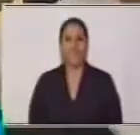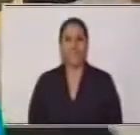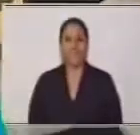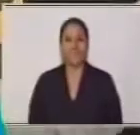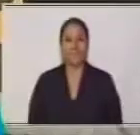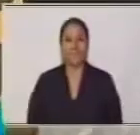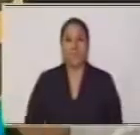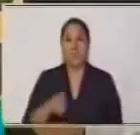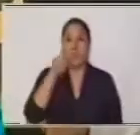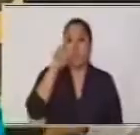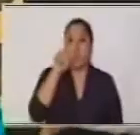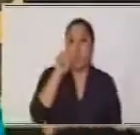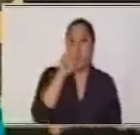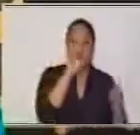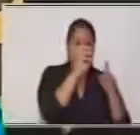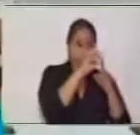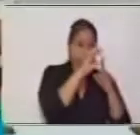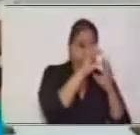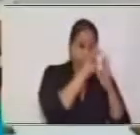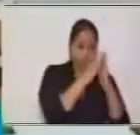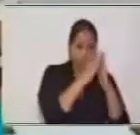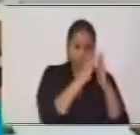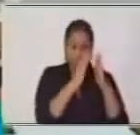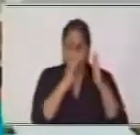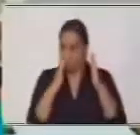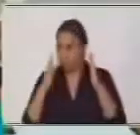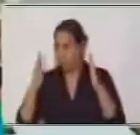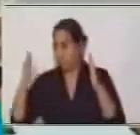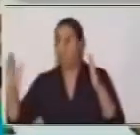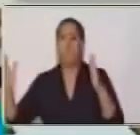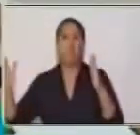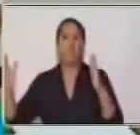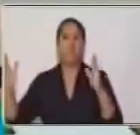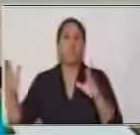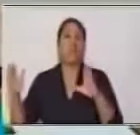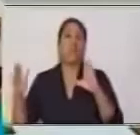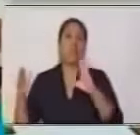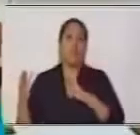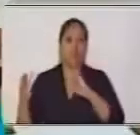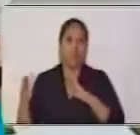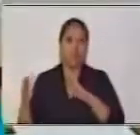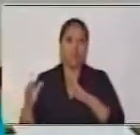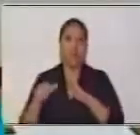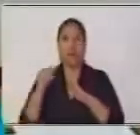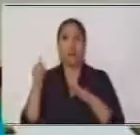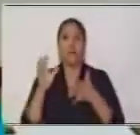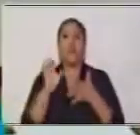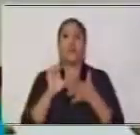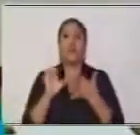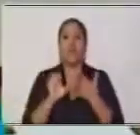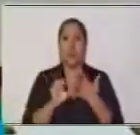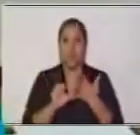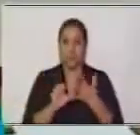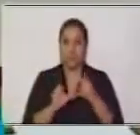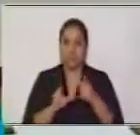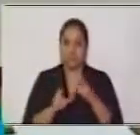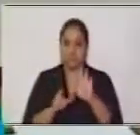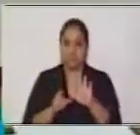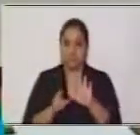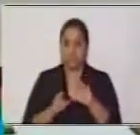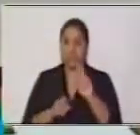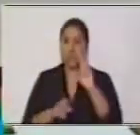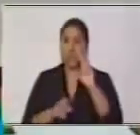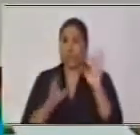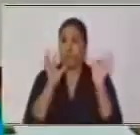En una proporción, en una proporción, en una a tener los siguientes elementos. Ya vimos que la podemos escribir de dos